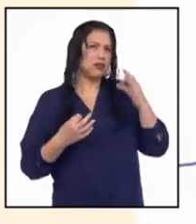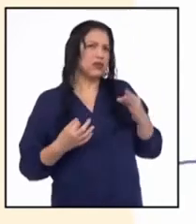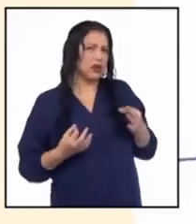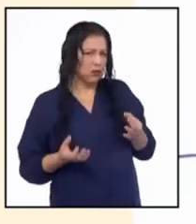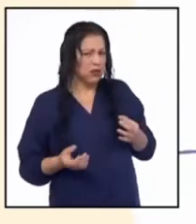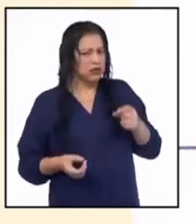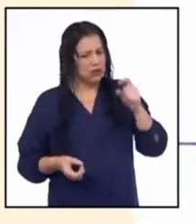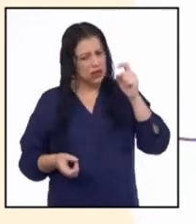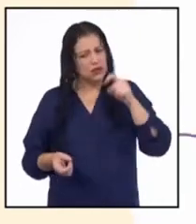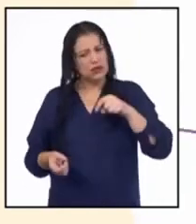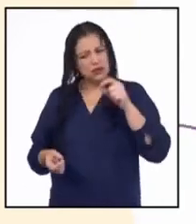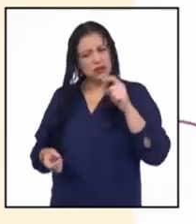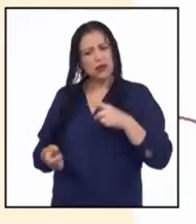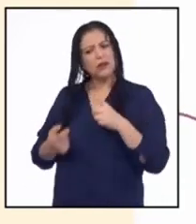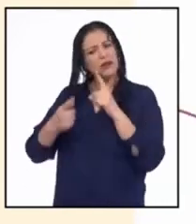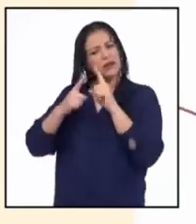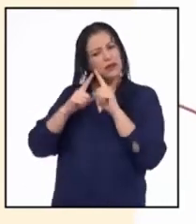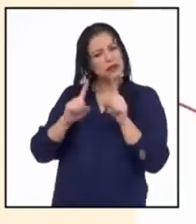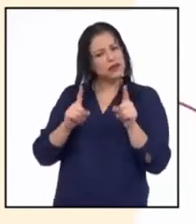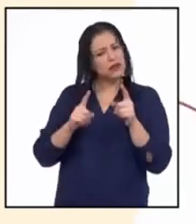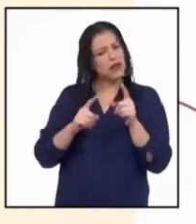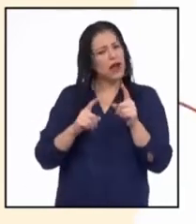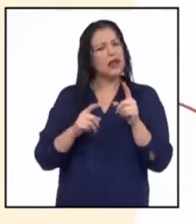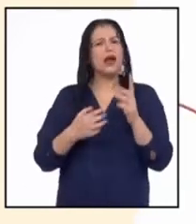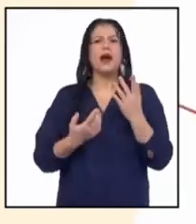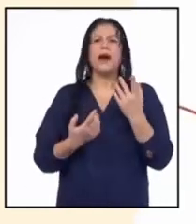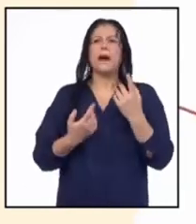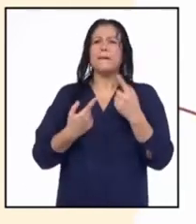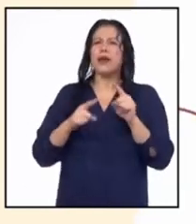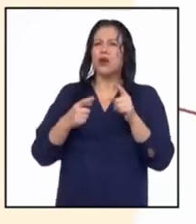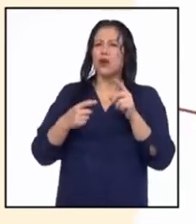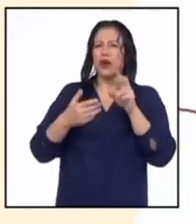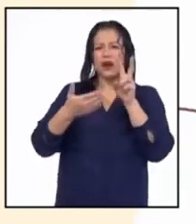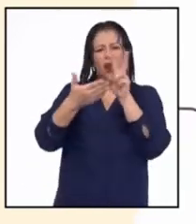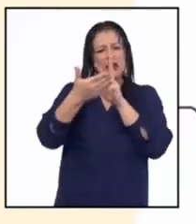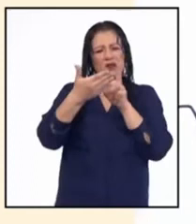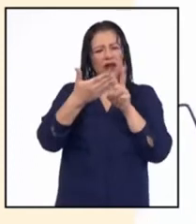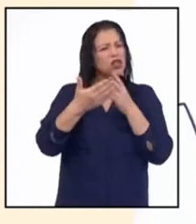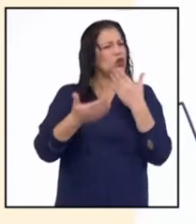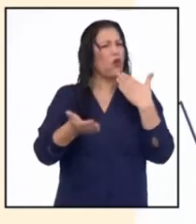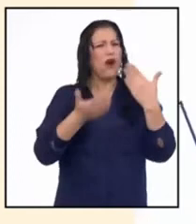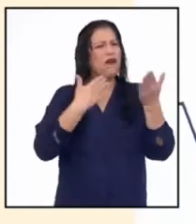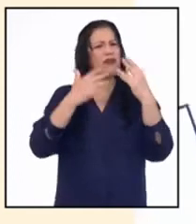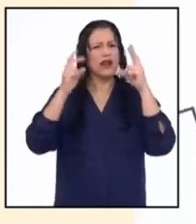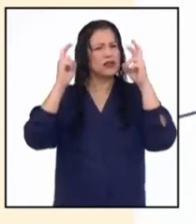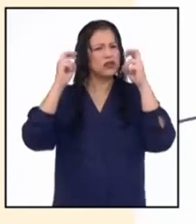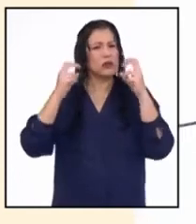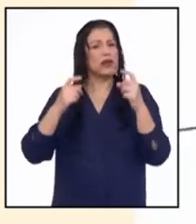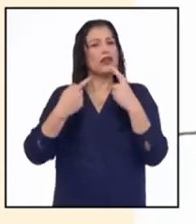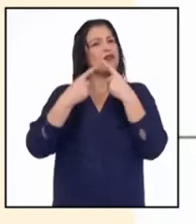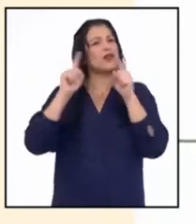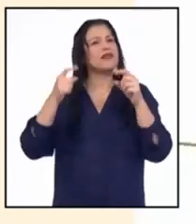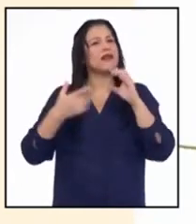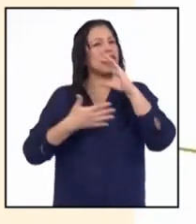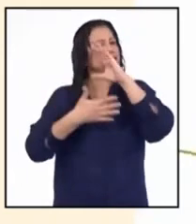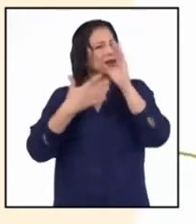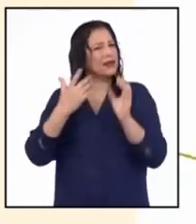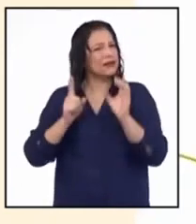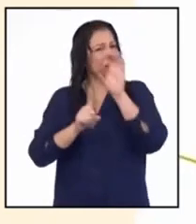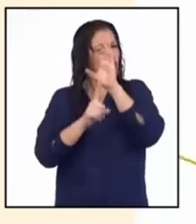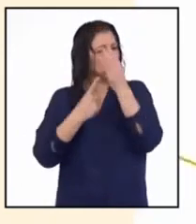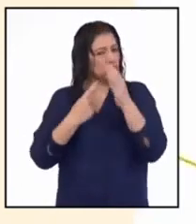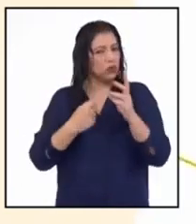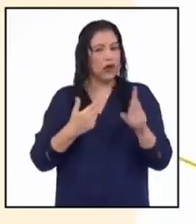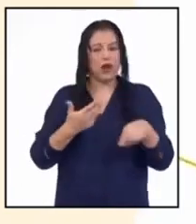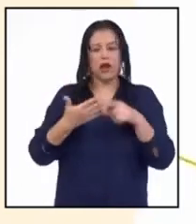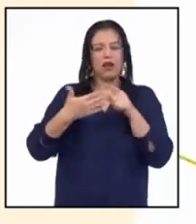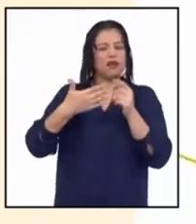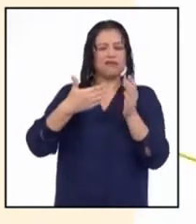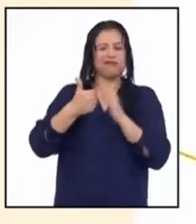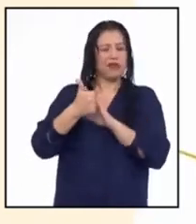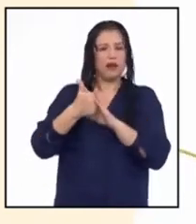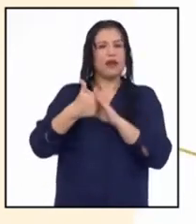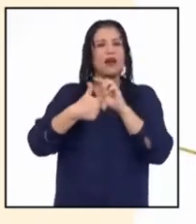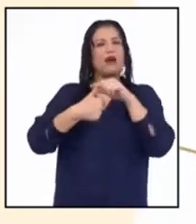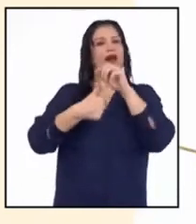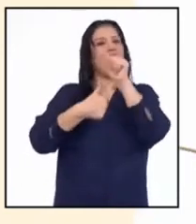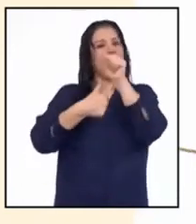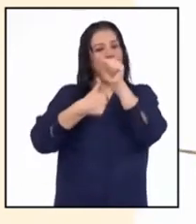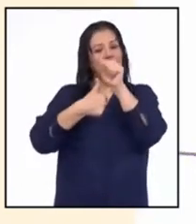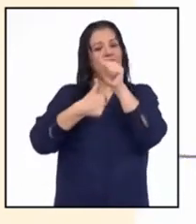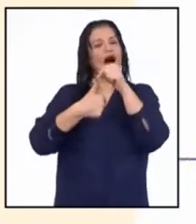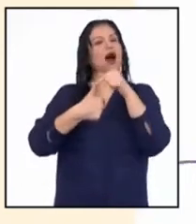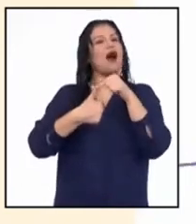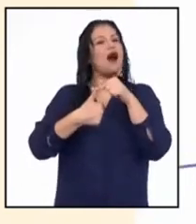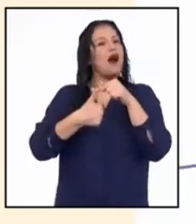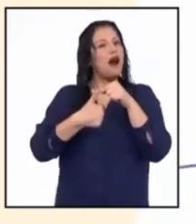idea de que debería haber diversidad, pero el texto analizado no se refiere a ese tema. En cambio, Stephanie, la opción A es la